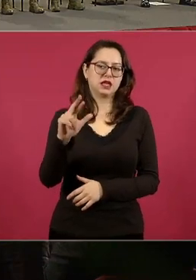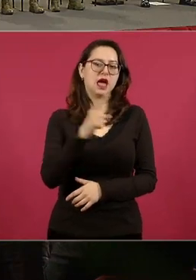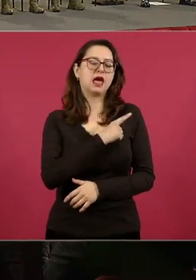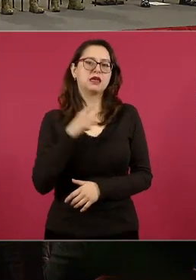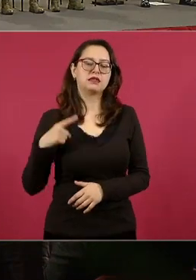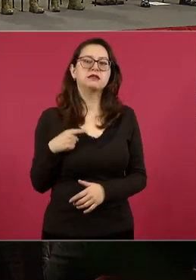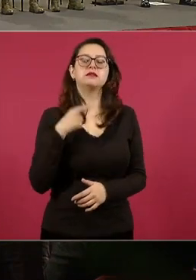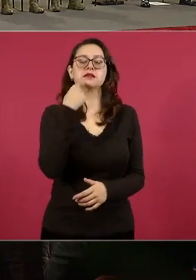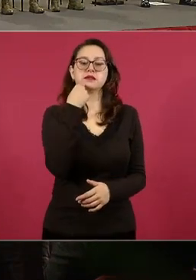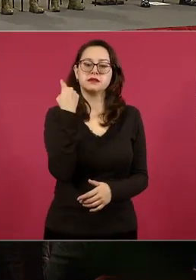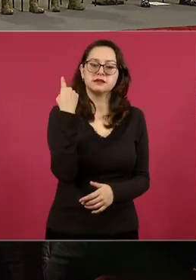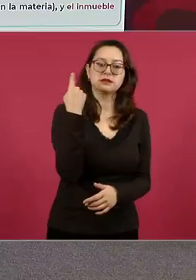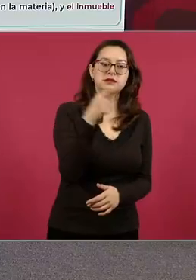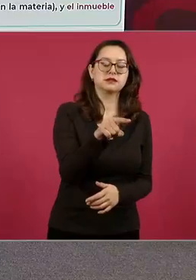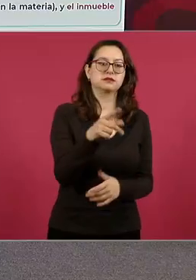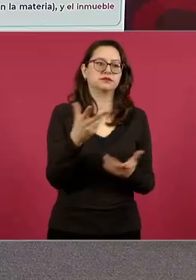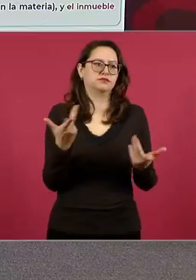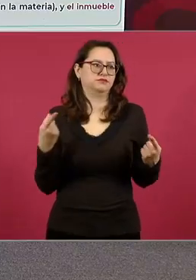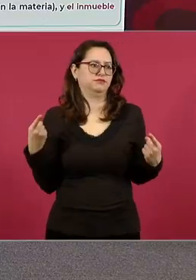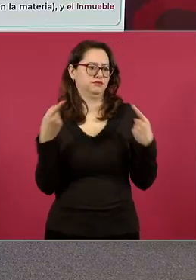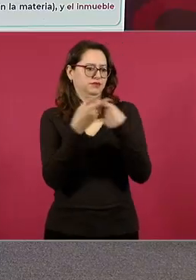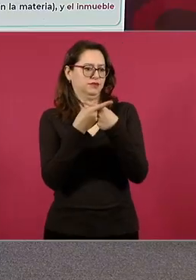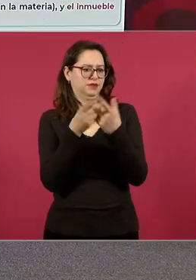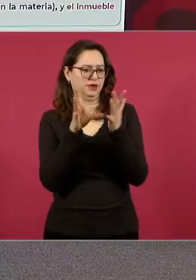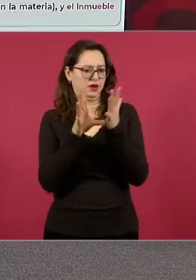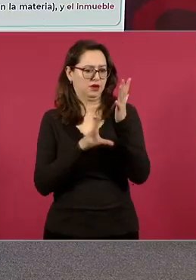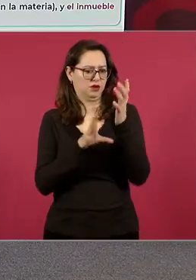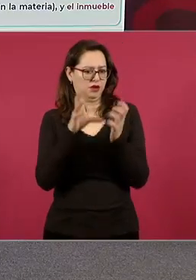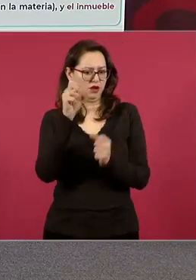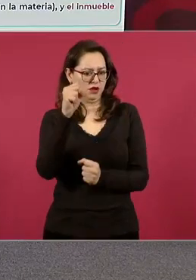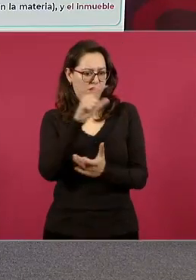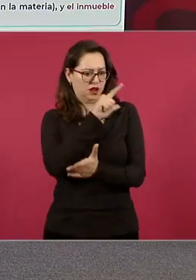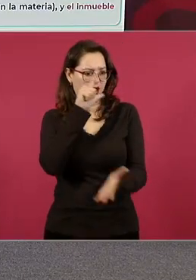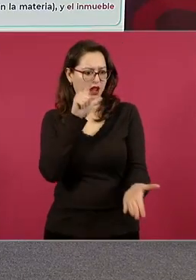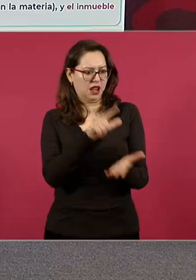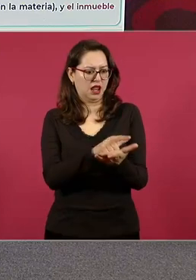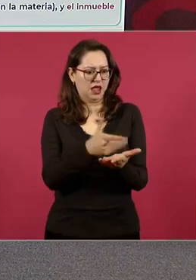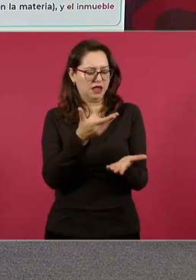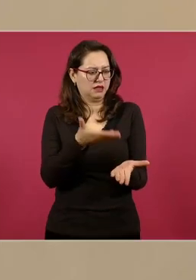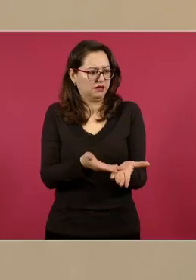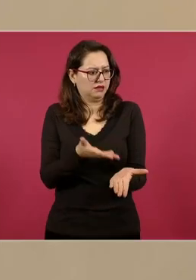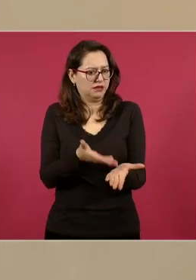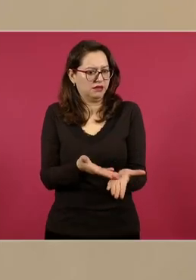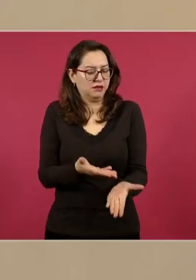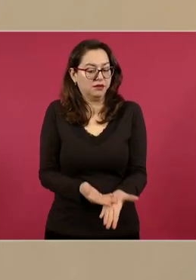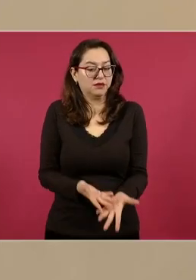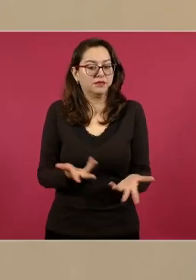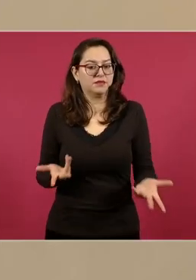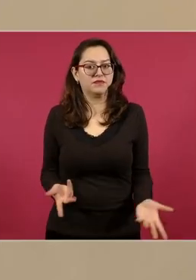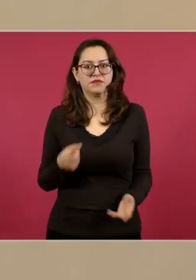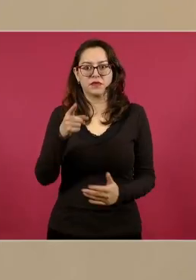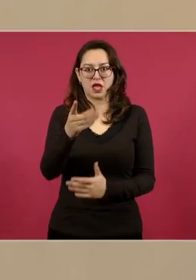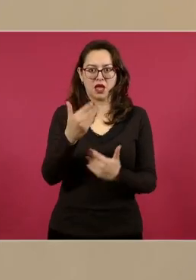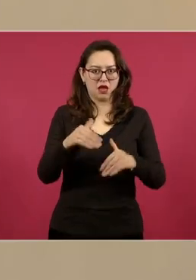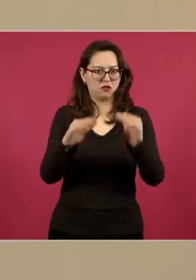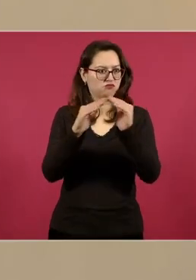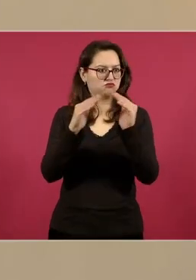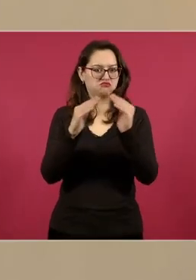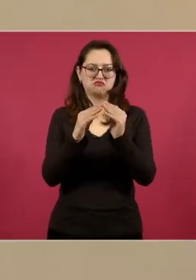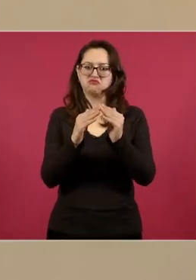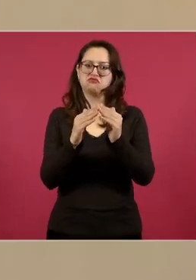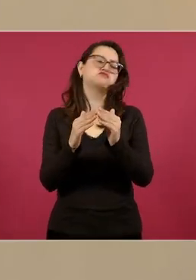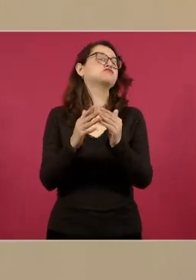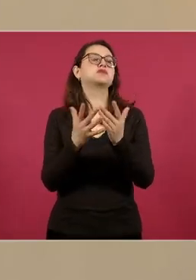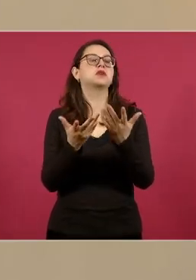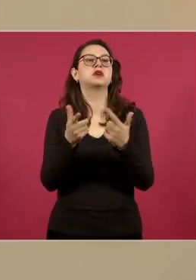contrario a los artículos 12 y 6 transitorio de la ley en la materia, y el inmueble continuará asegurado incluso